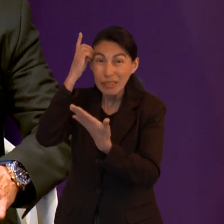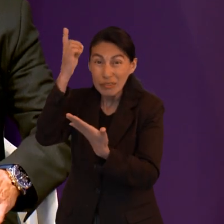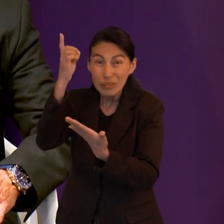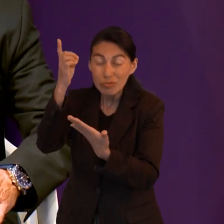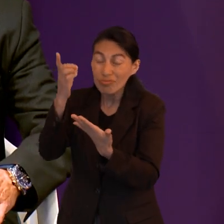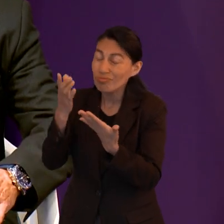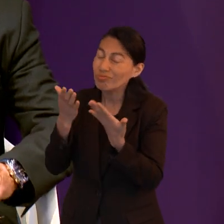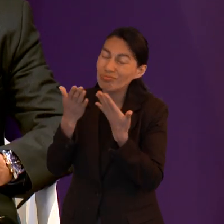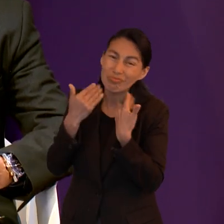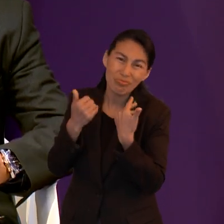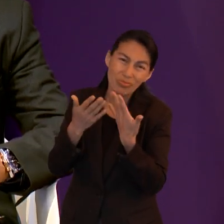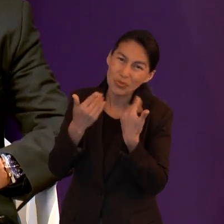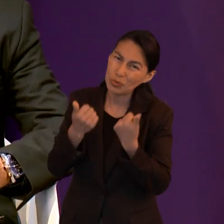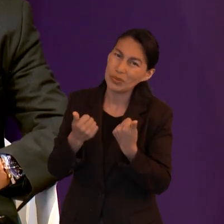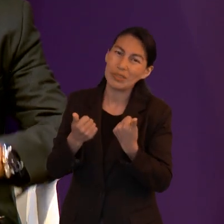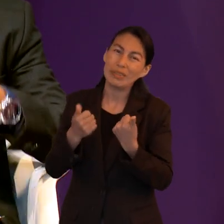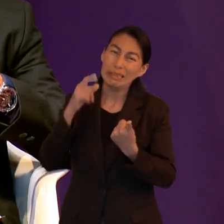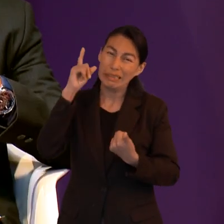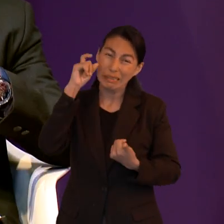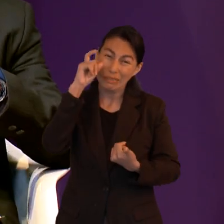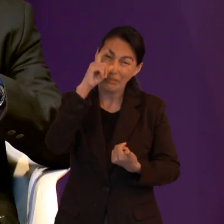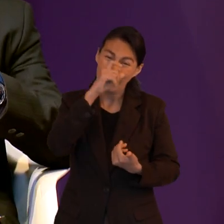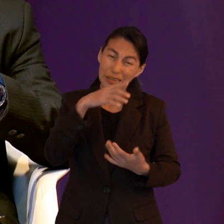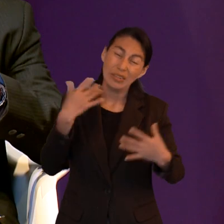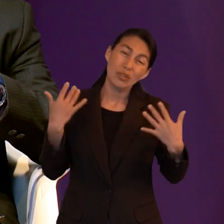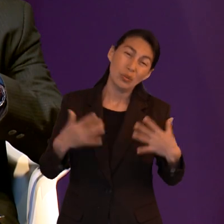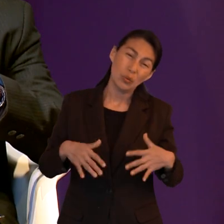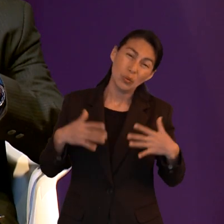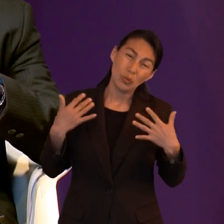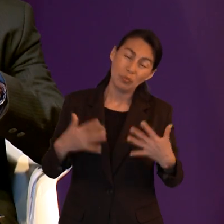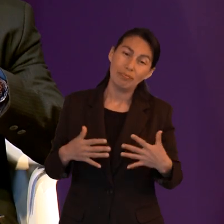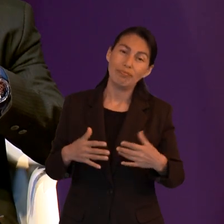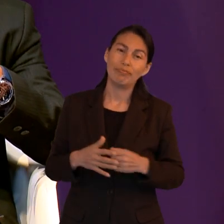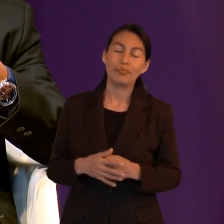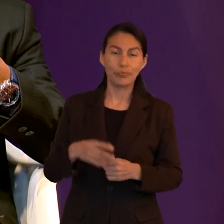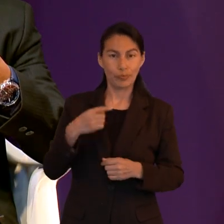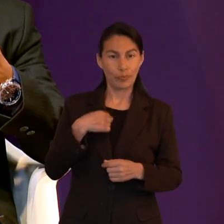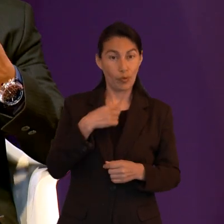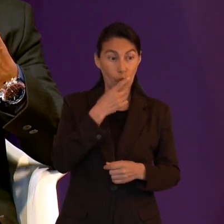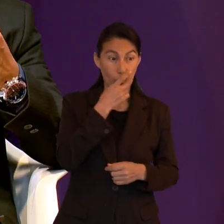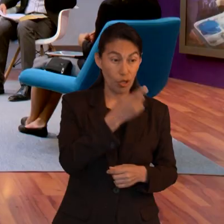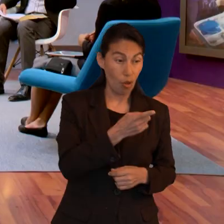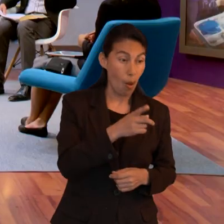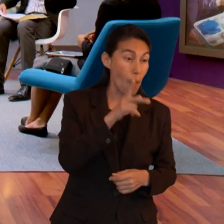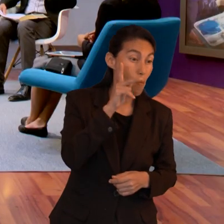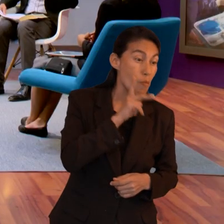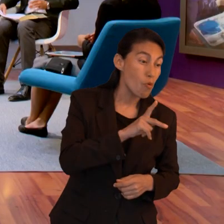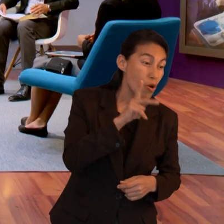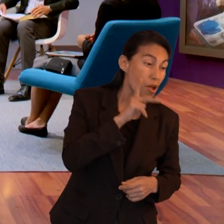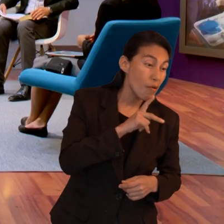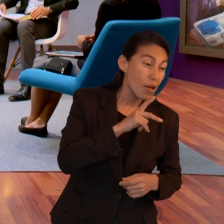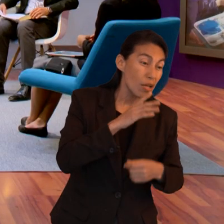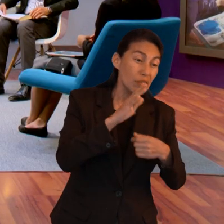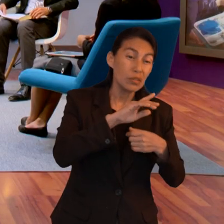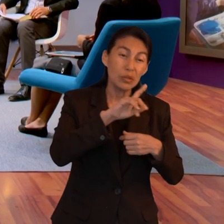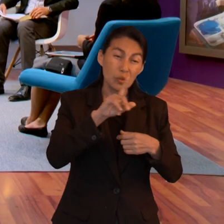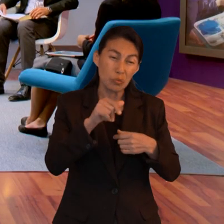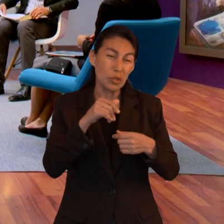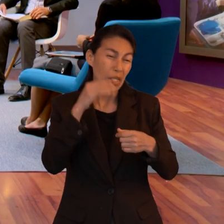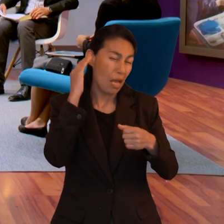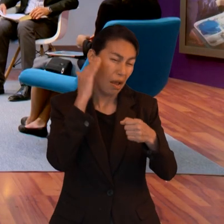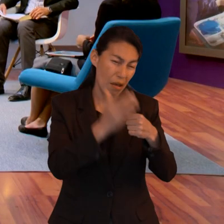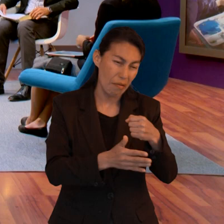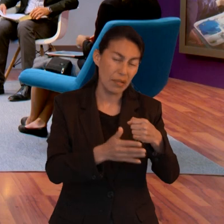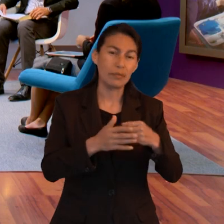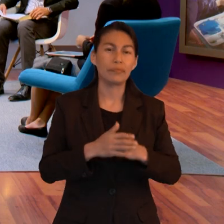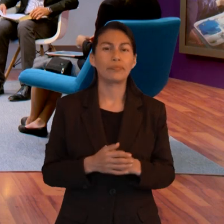que temprano iba a llegar a su fin. Me refiero a las pruebas. Iban a ver el amplio cumplimiento de esas promesas hechas a